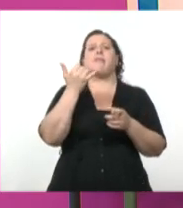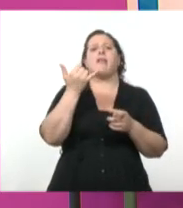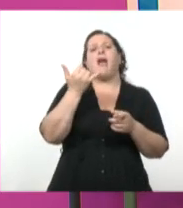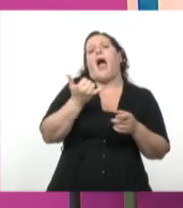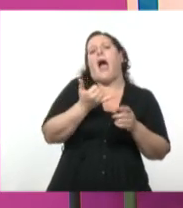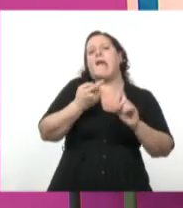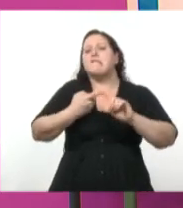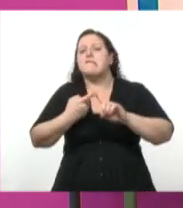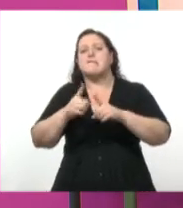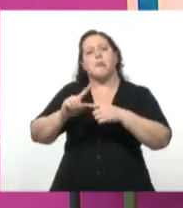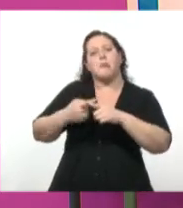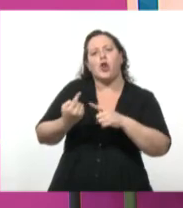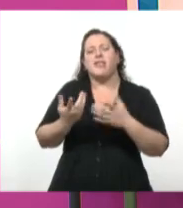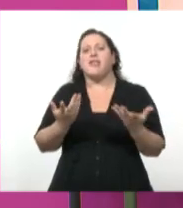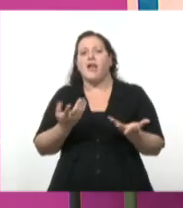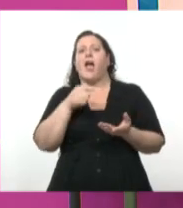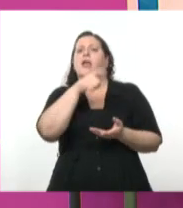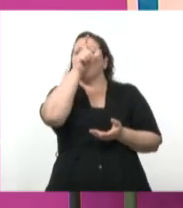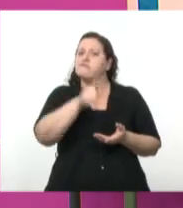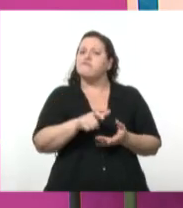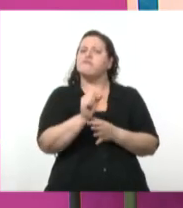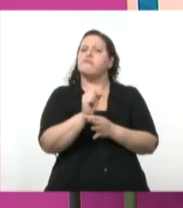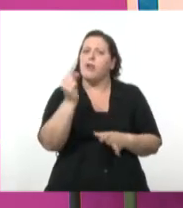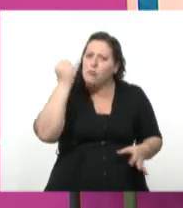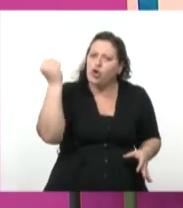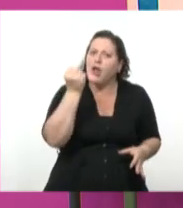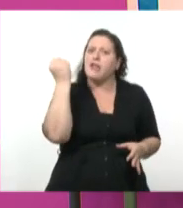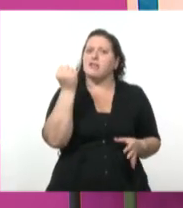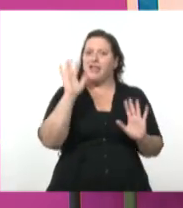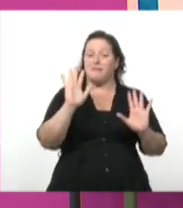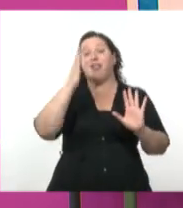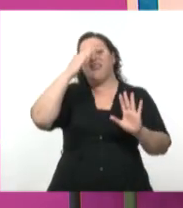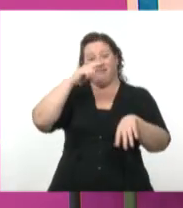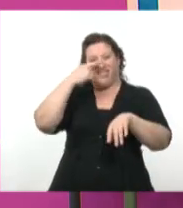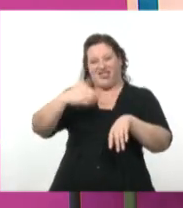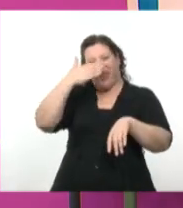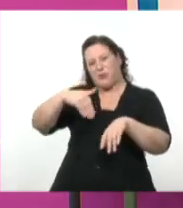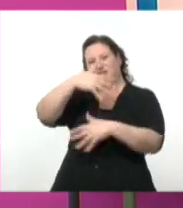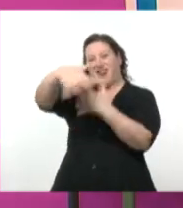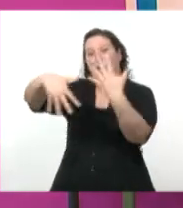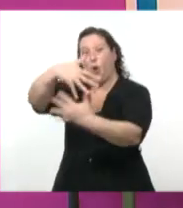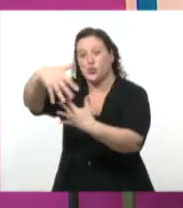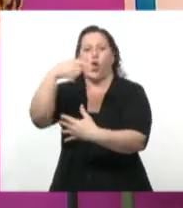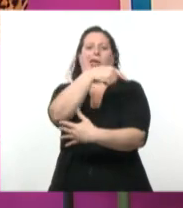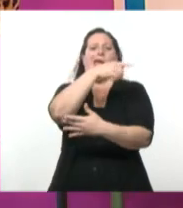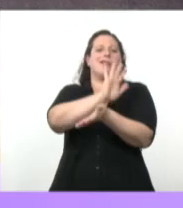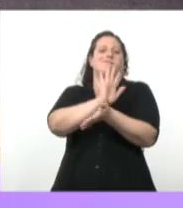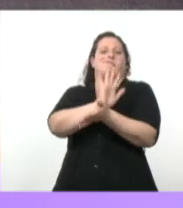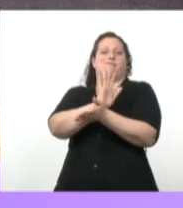porque va a dirigir posteriormente la revolución, pero nosotros ya vemos aparecer la figura de Fidel Castro.